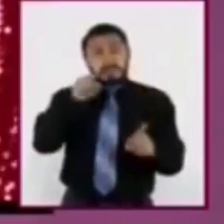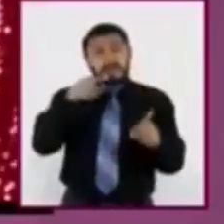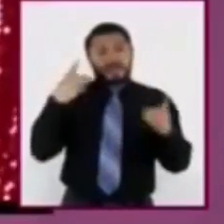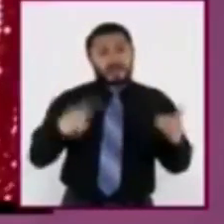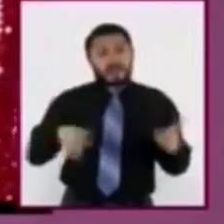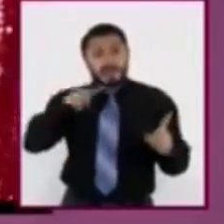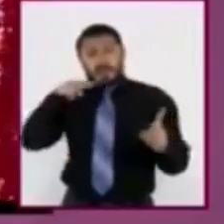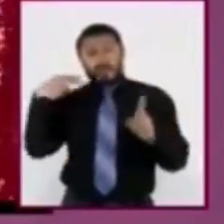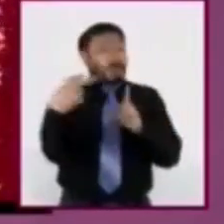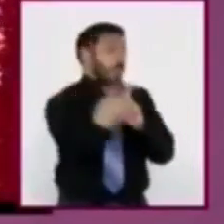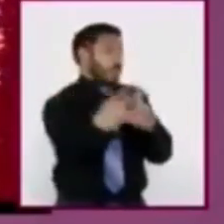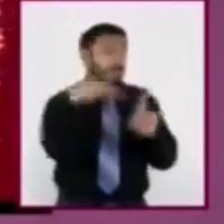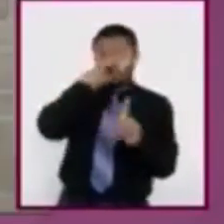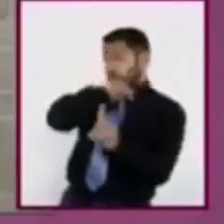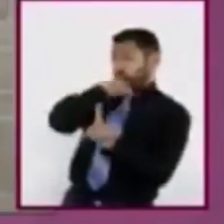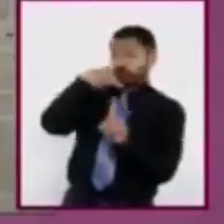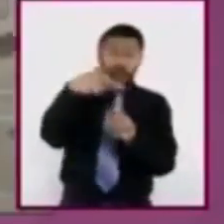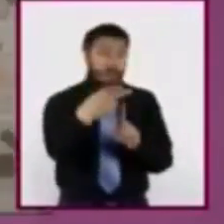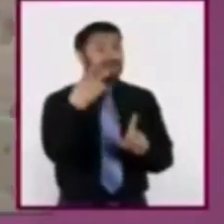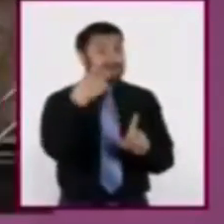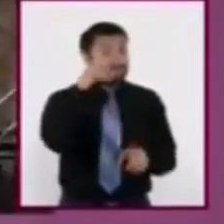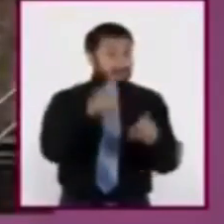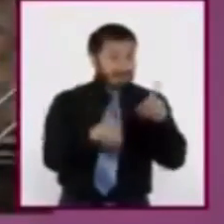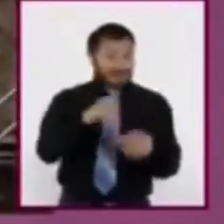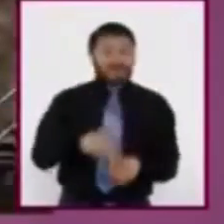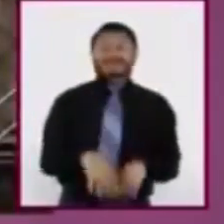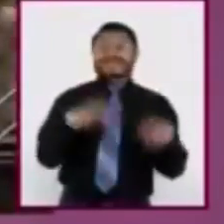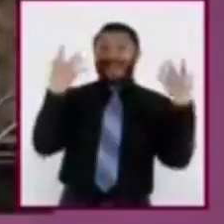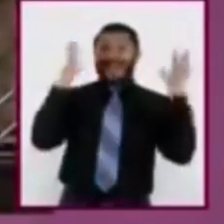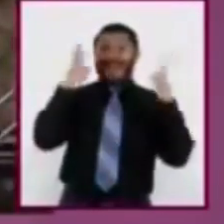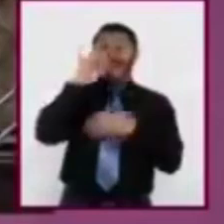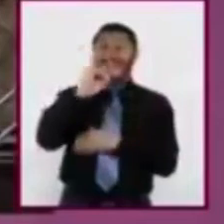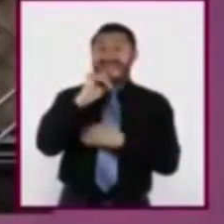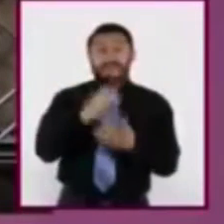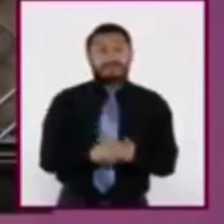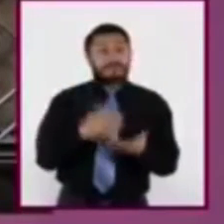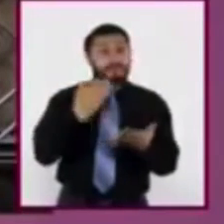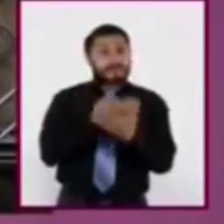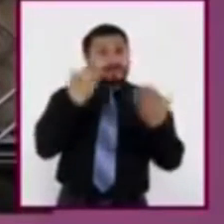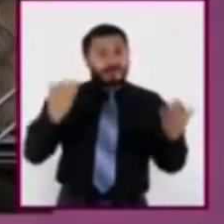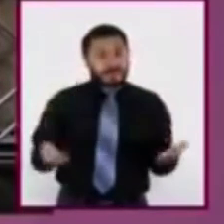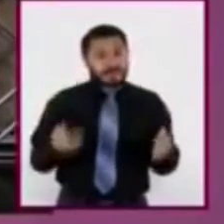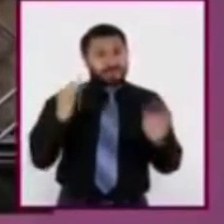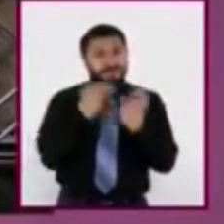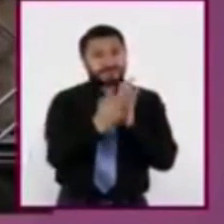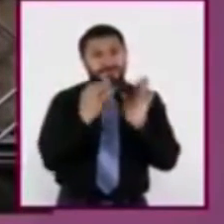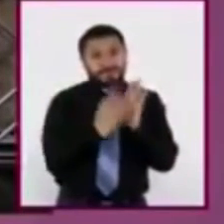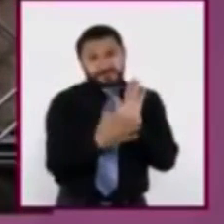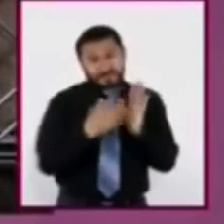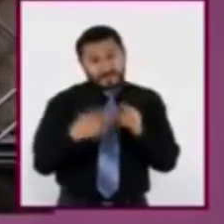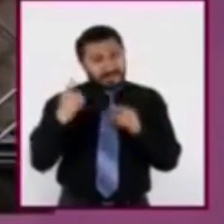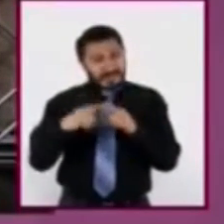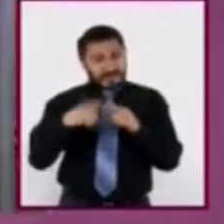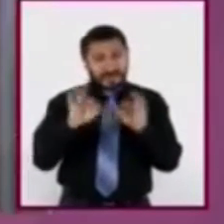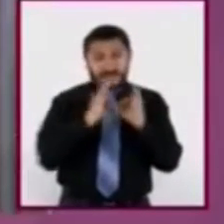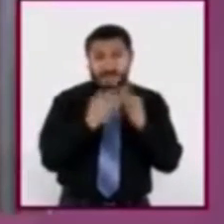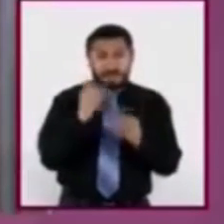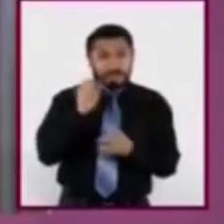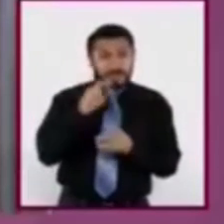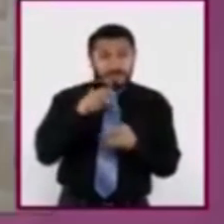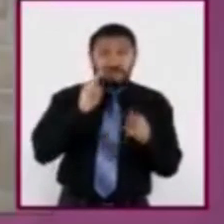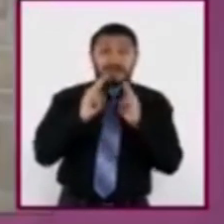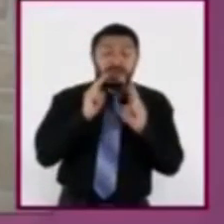¡Así es! Veamos a continuación fragmentos de notas de diversas fuentes sobre una misma